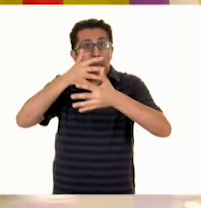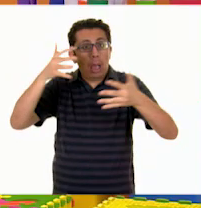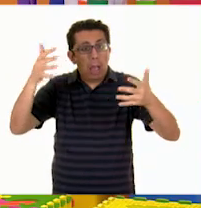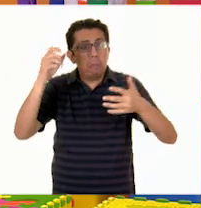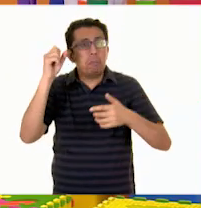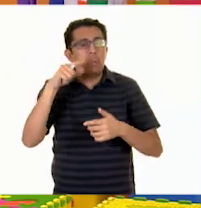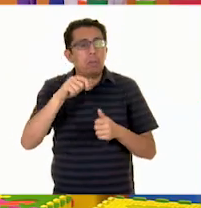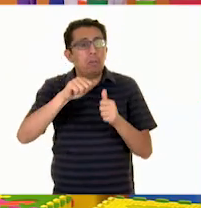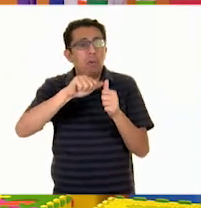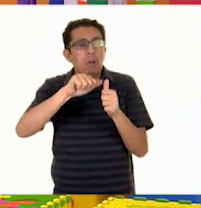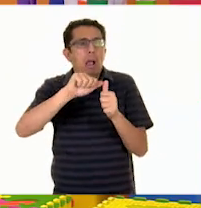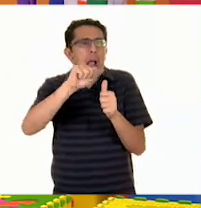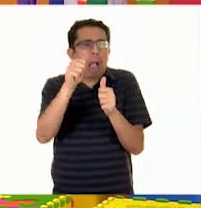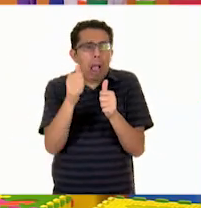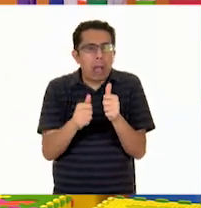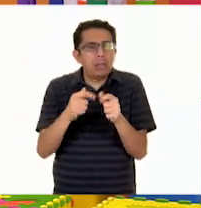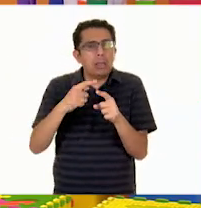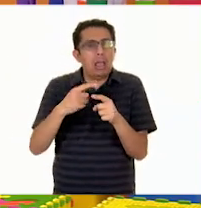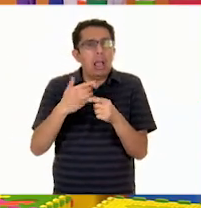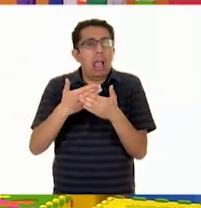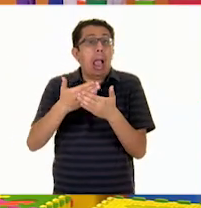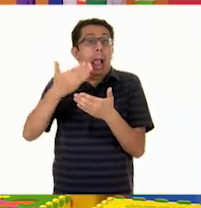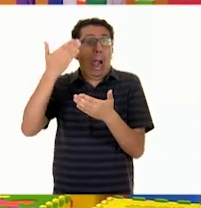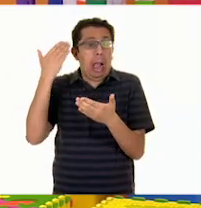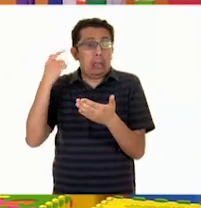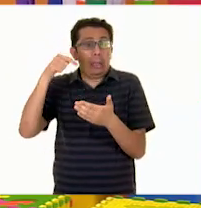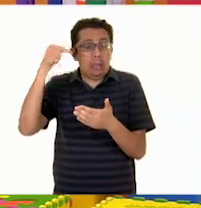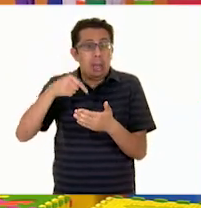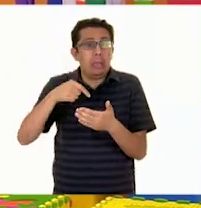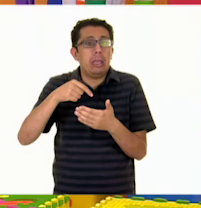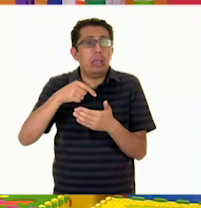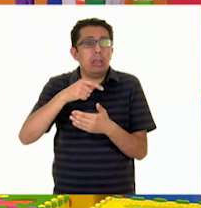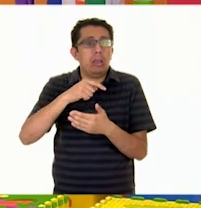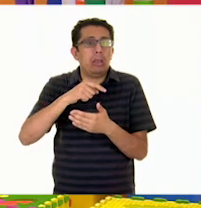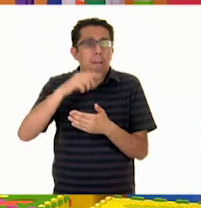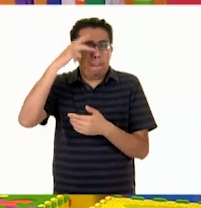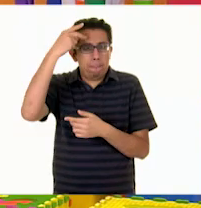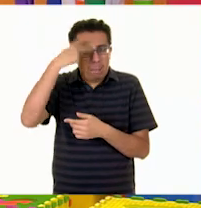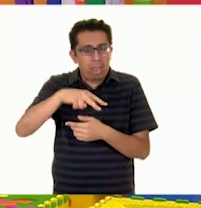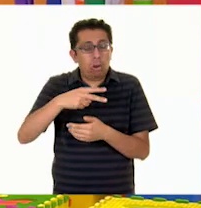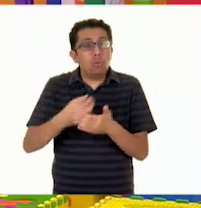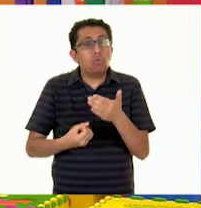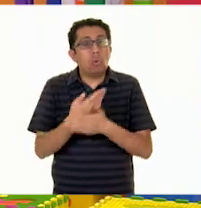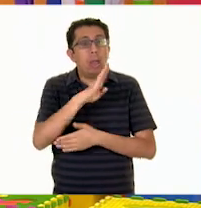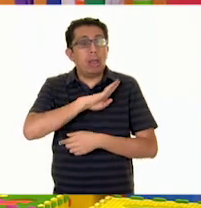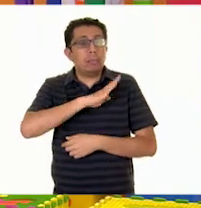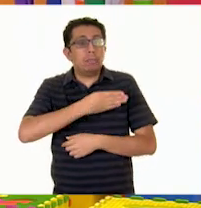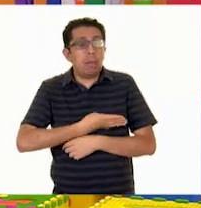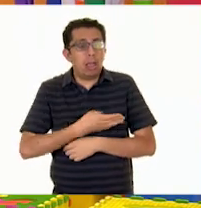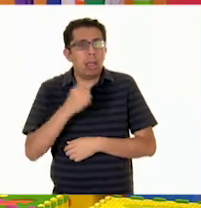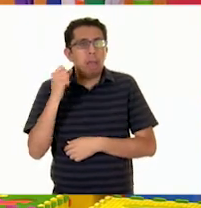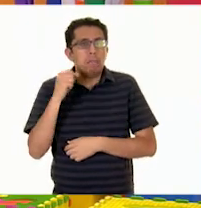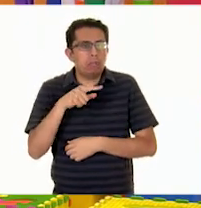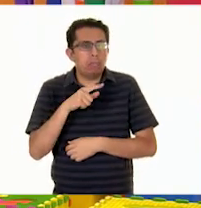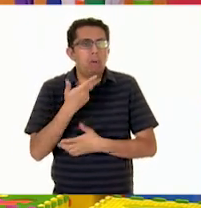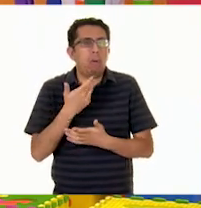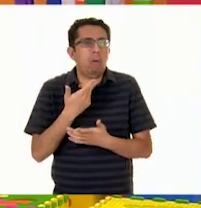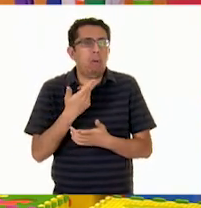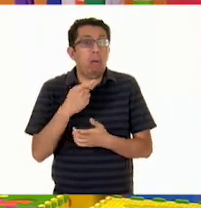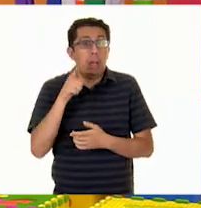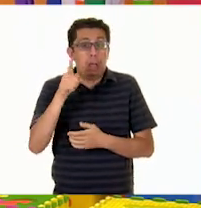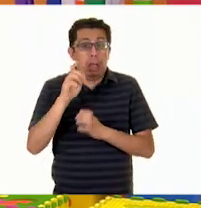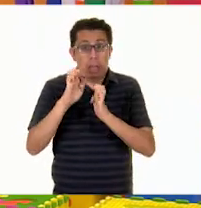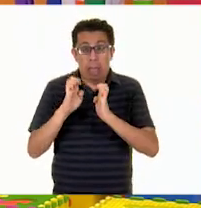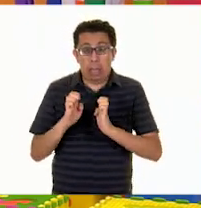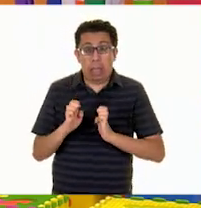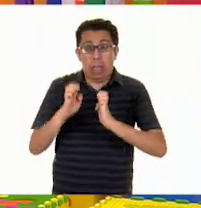de arte novohispano, esculturas y bueno, el propio edificio que es